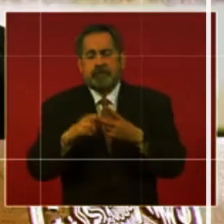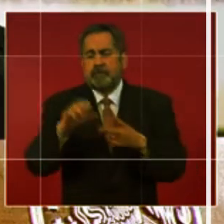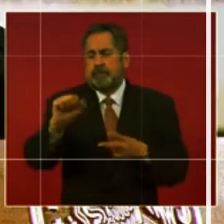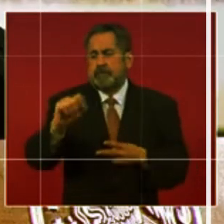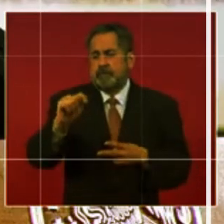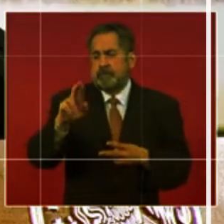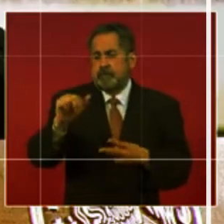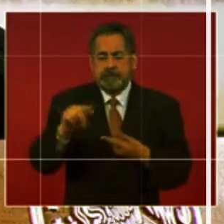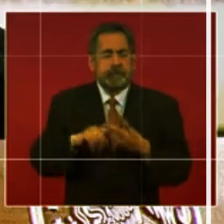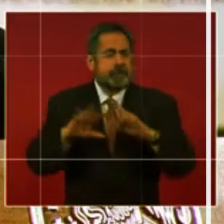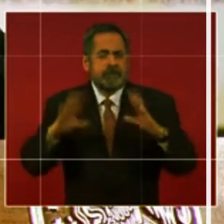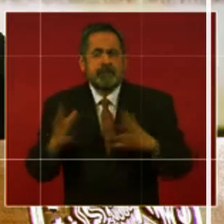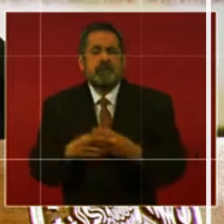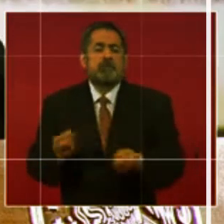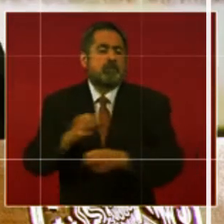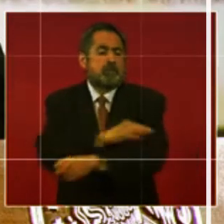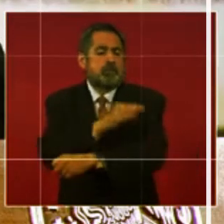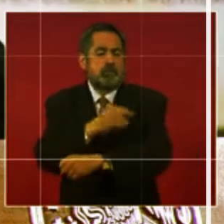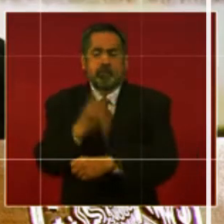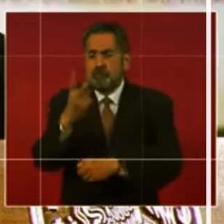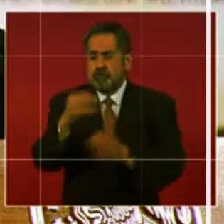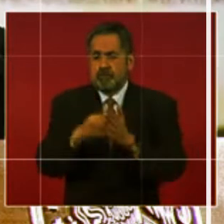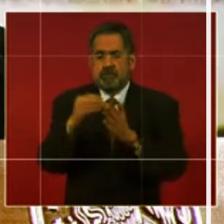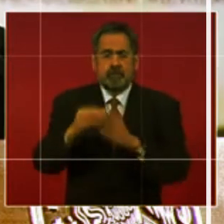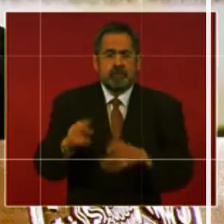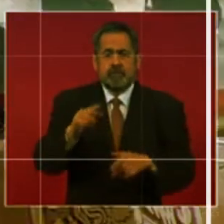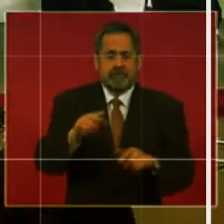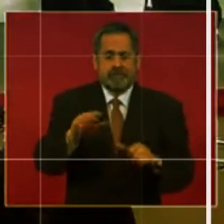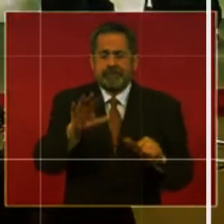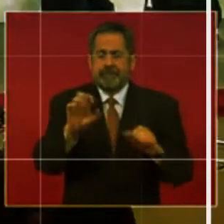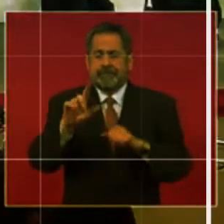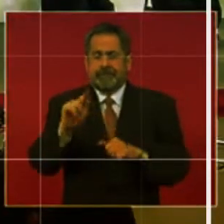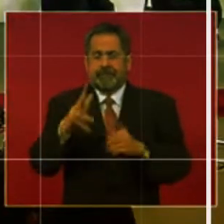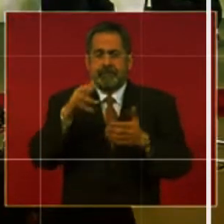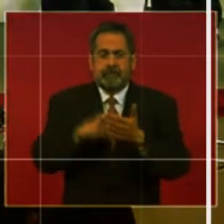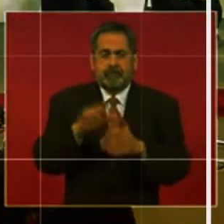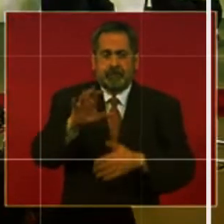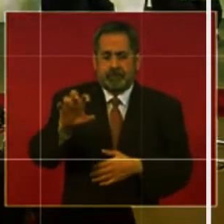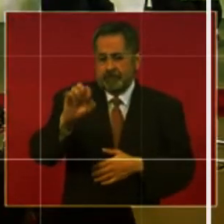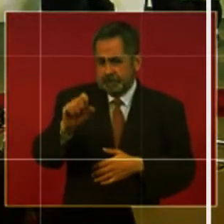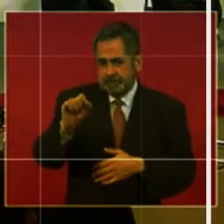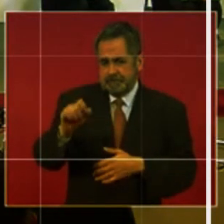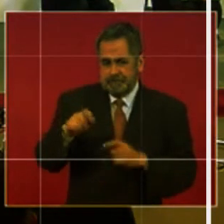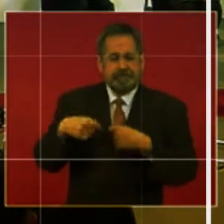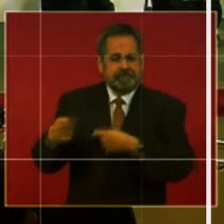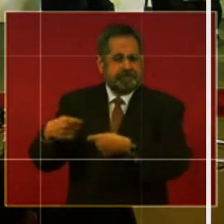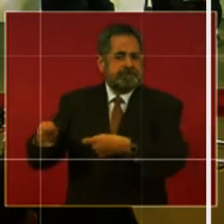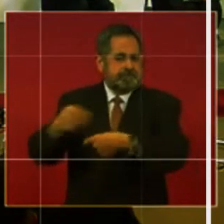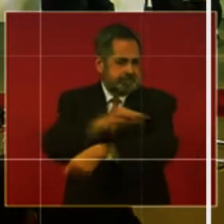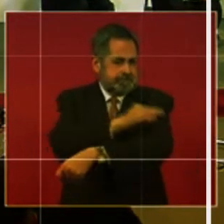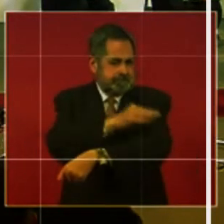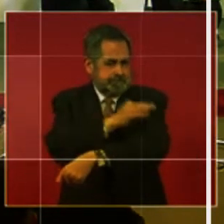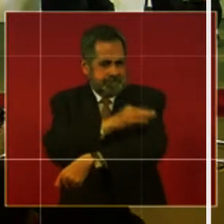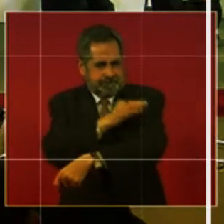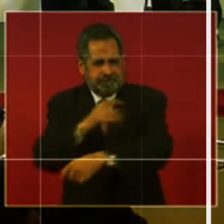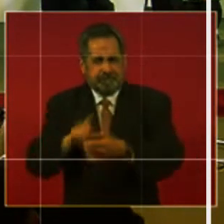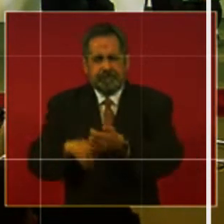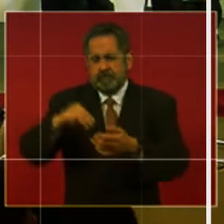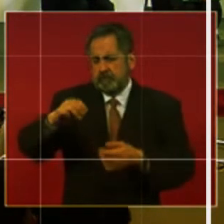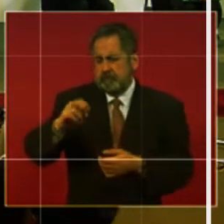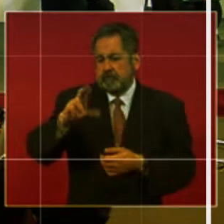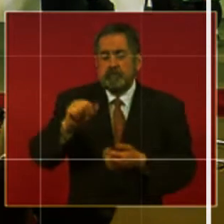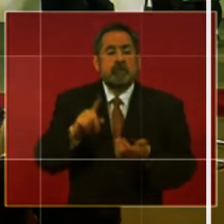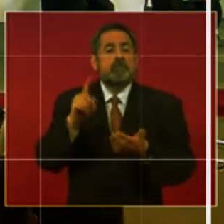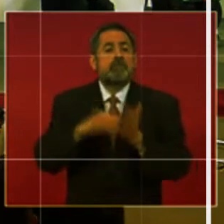total de dosis programadas 2 millones 674 mil 560, de ahí aplicadas en Moderna fue 1 millón